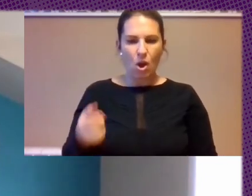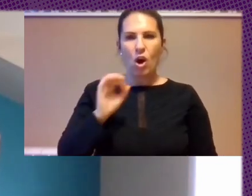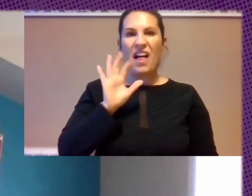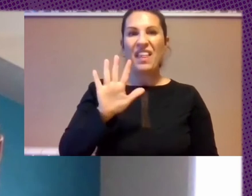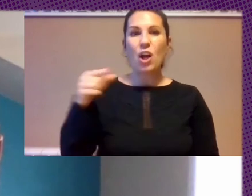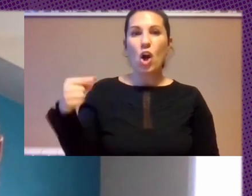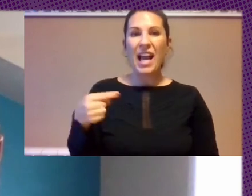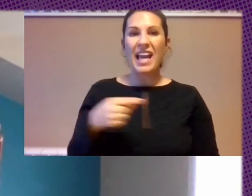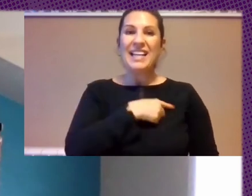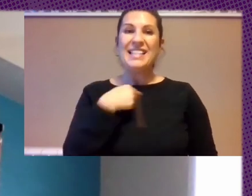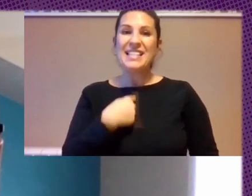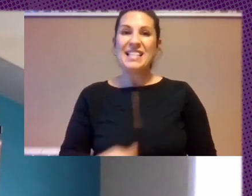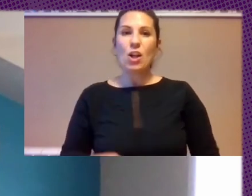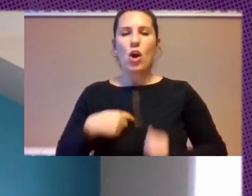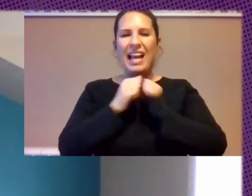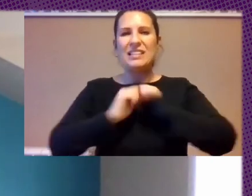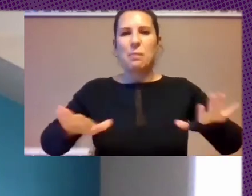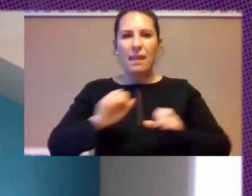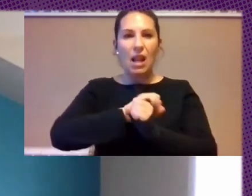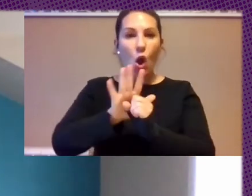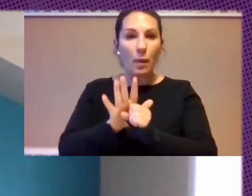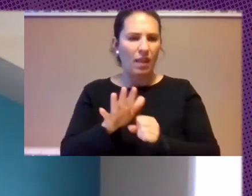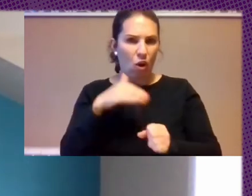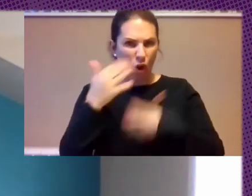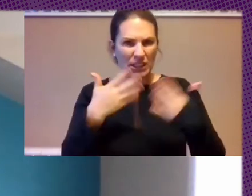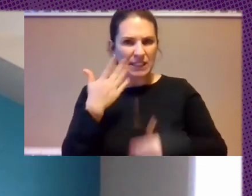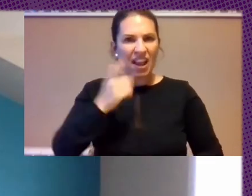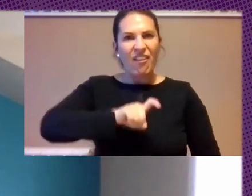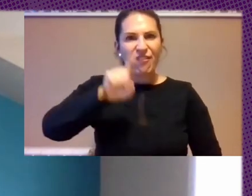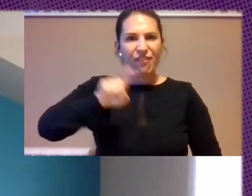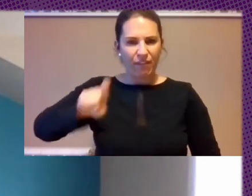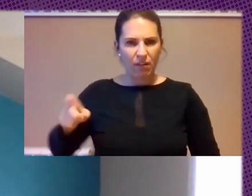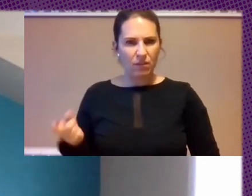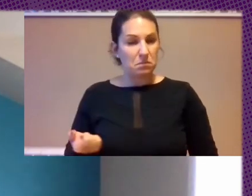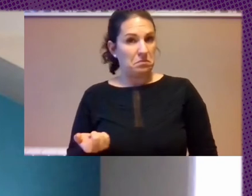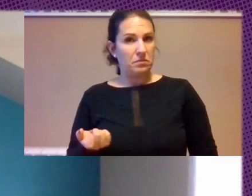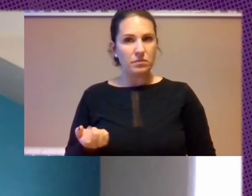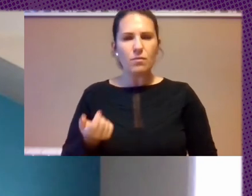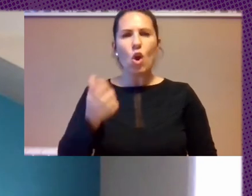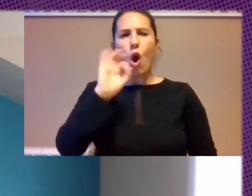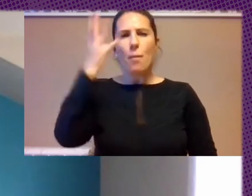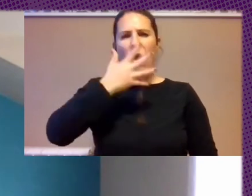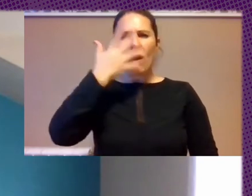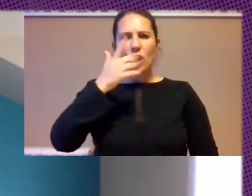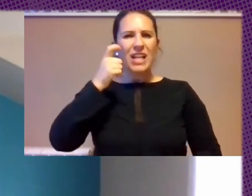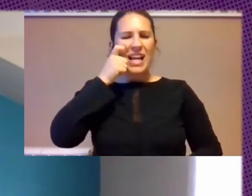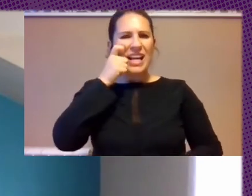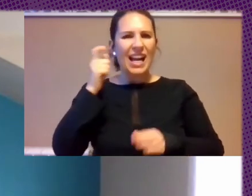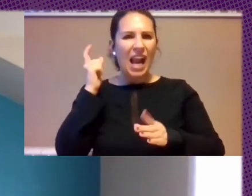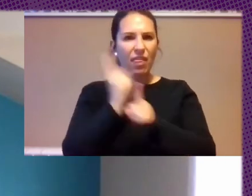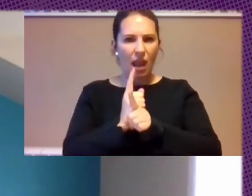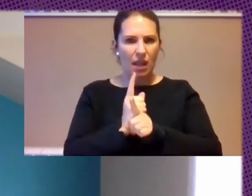Expande El COVID Y Cosas Así O sea Es Prejuicios Raciales Asociados A Tecnologías